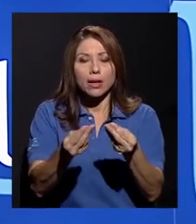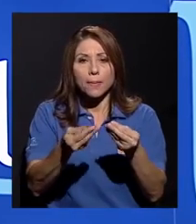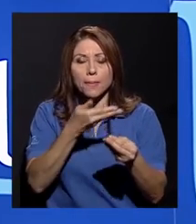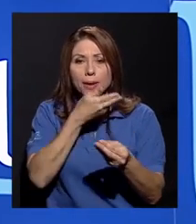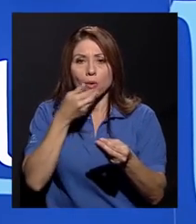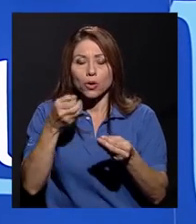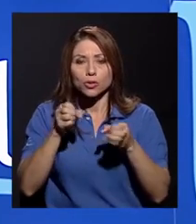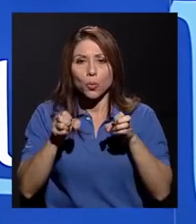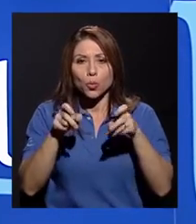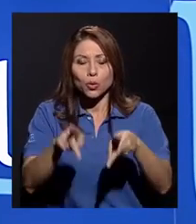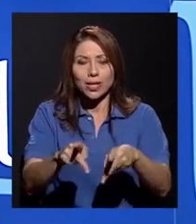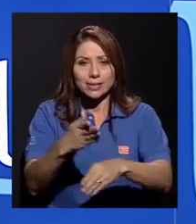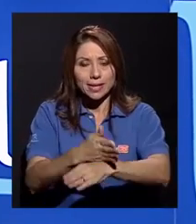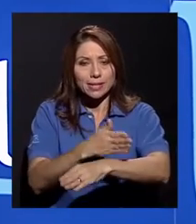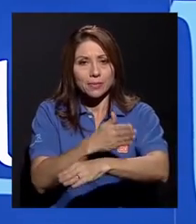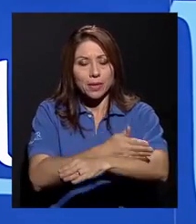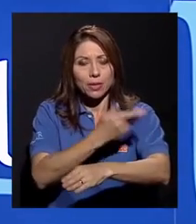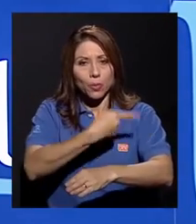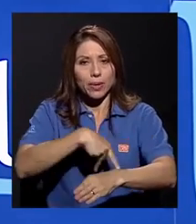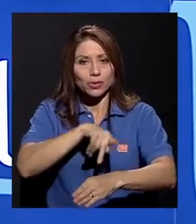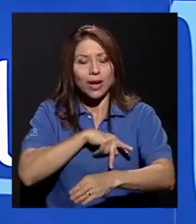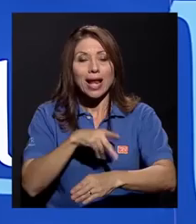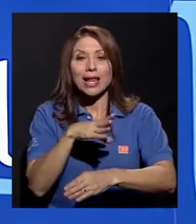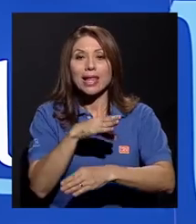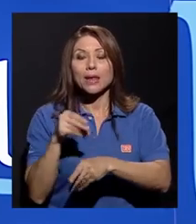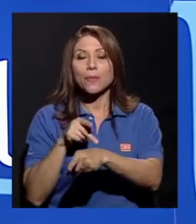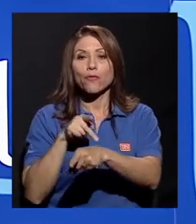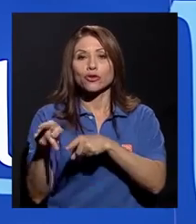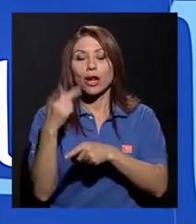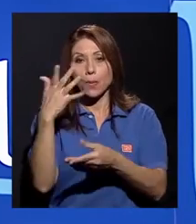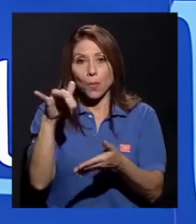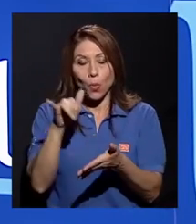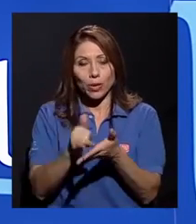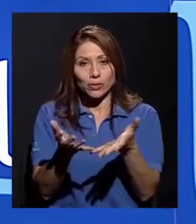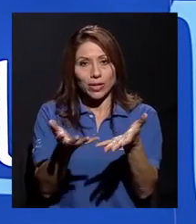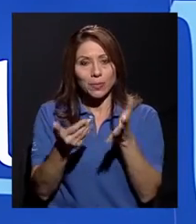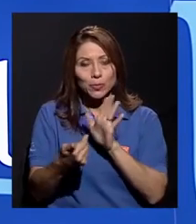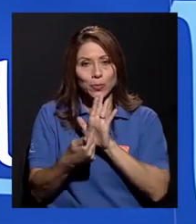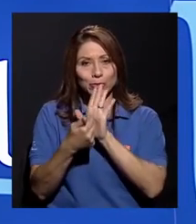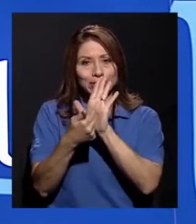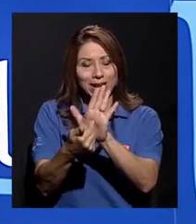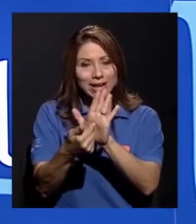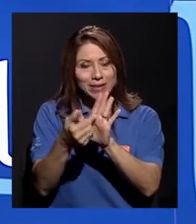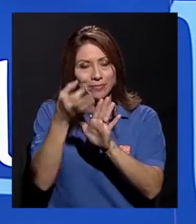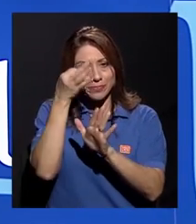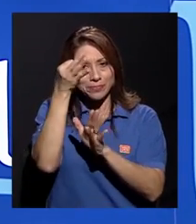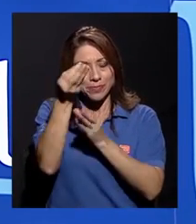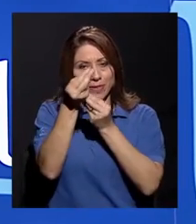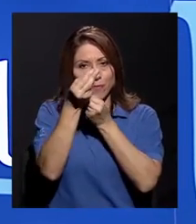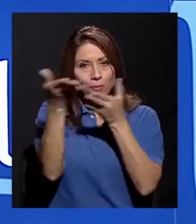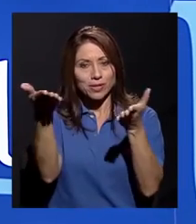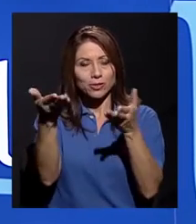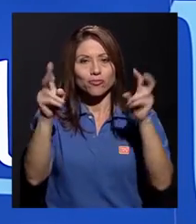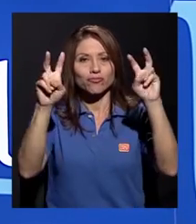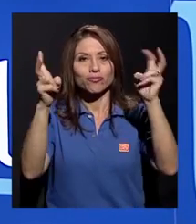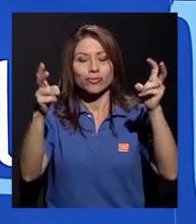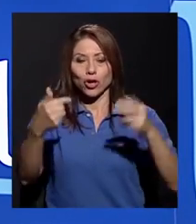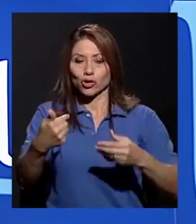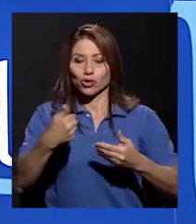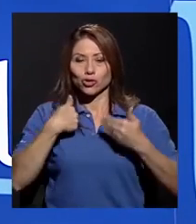de crecimiento personal y profesional. Por eso queremos mostrarle el siguiente reportaje. Soy